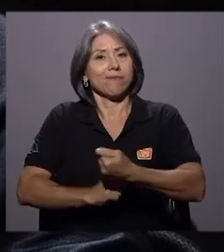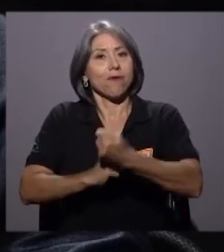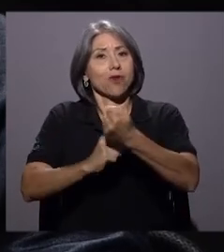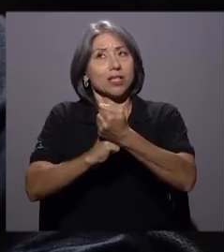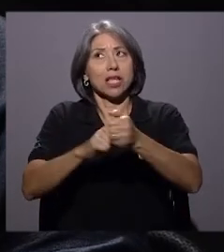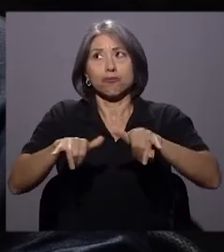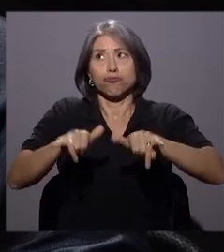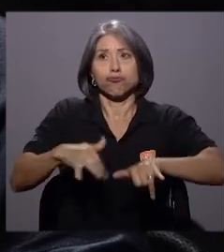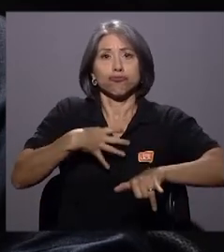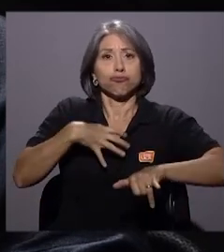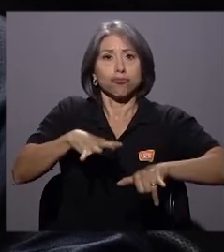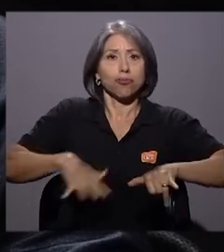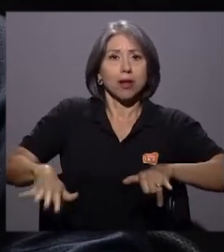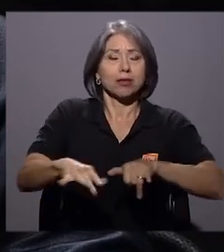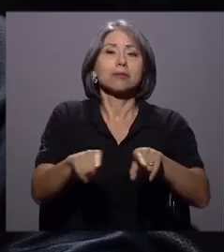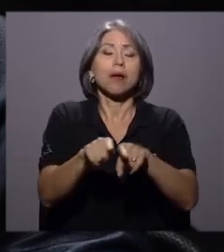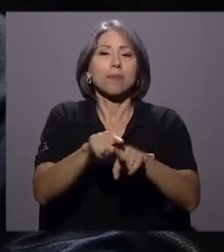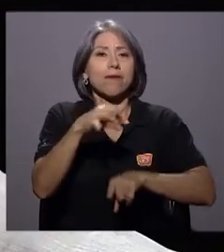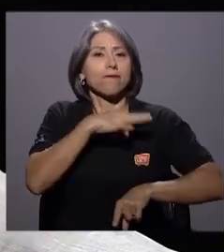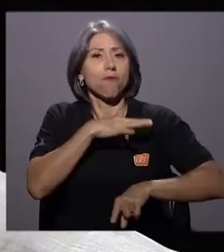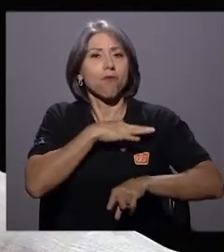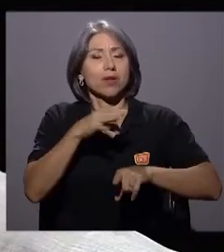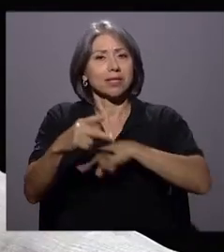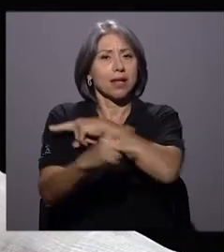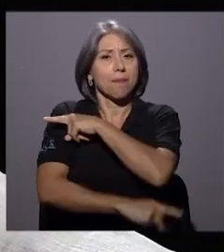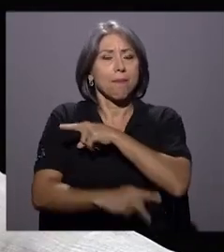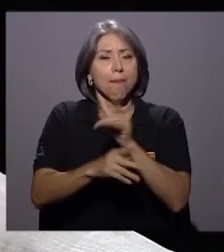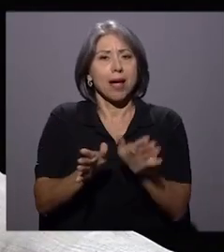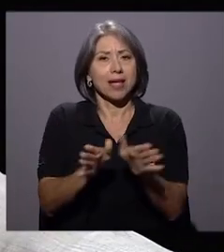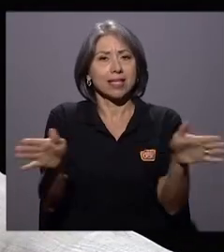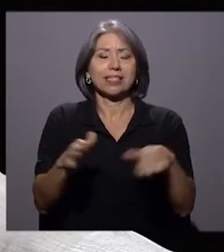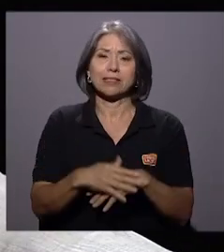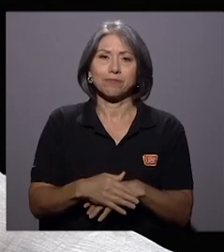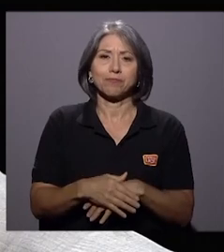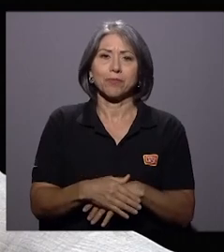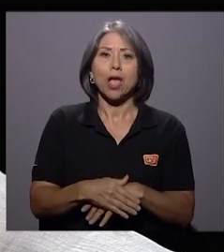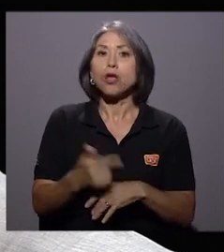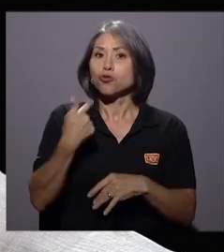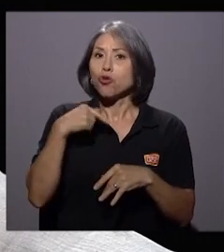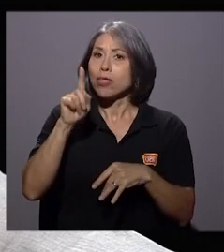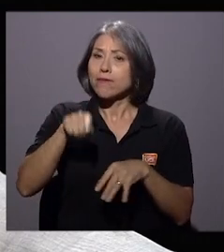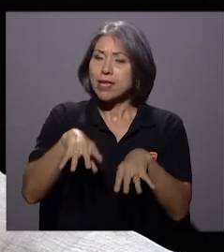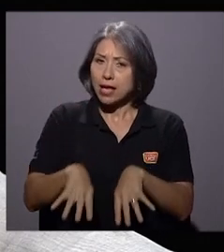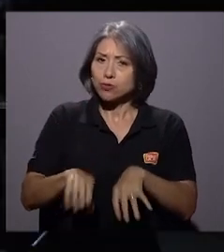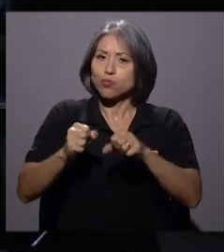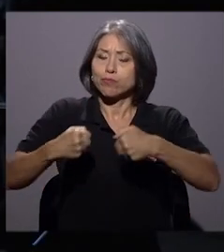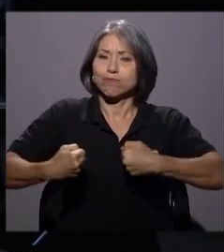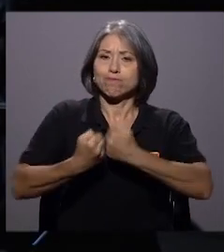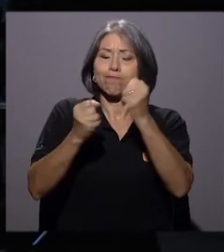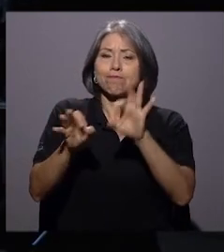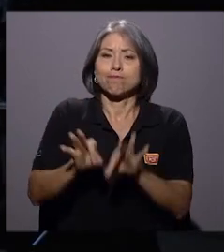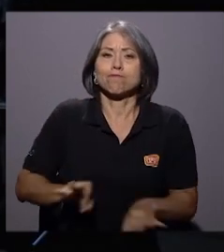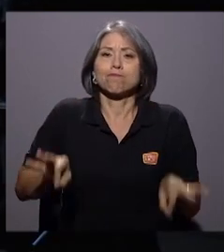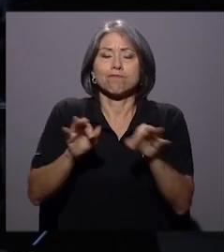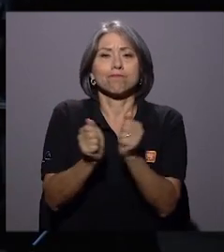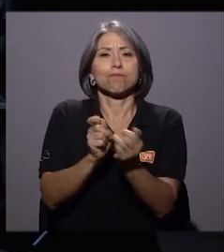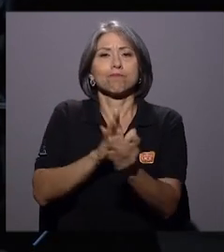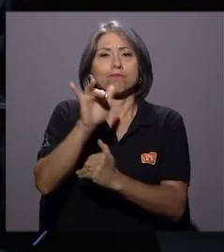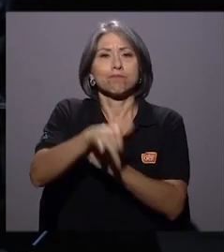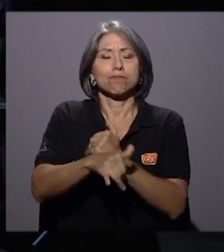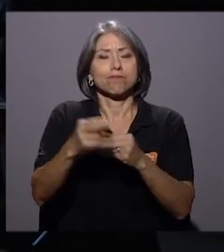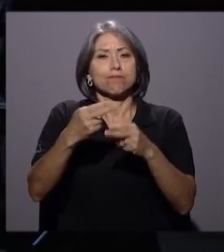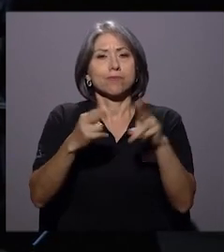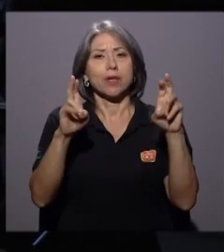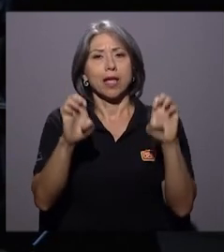leyes que favorecen el país. Me tocó asumir un reto importante con el proyecto de educación dual,